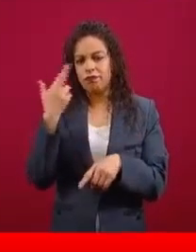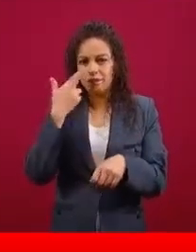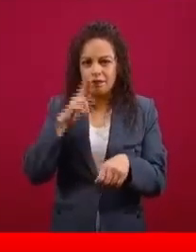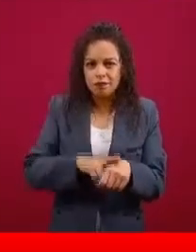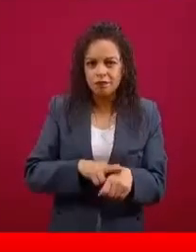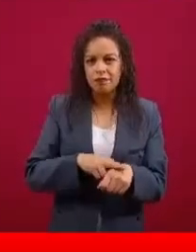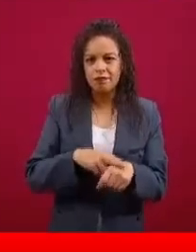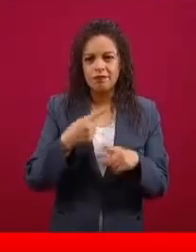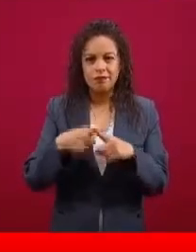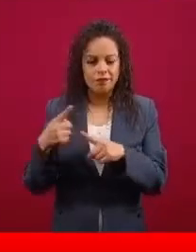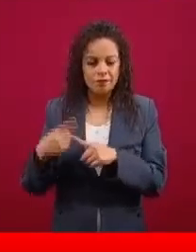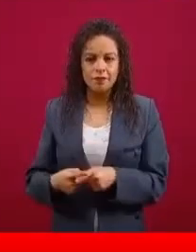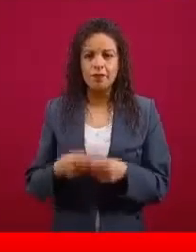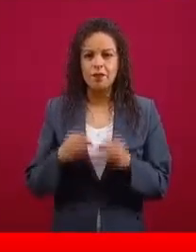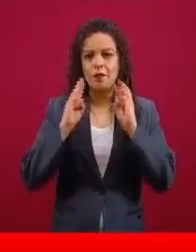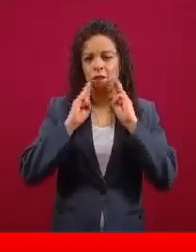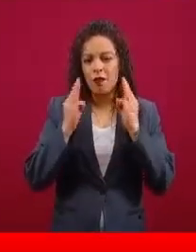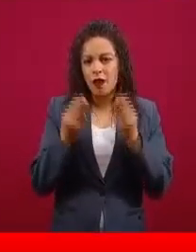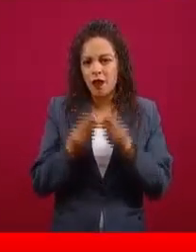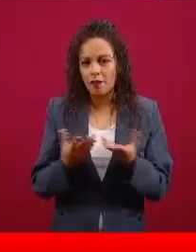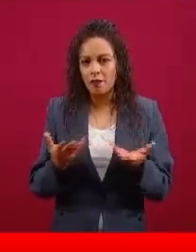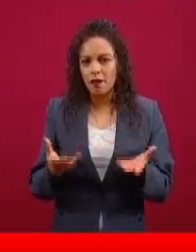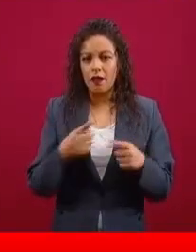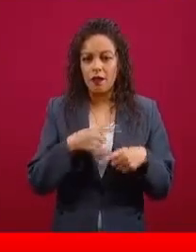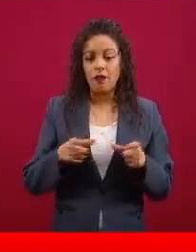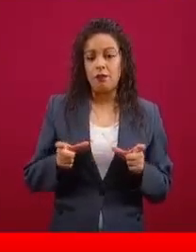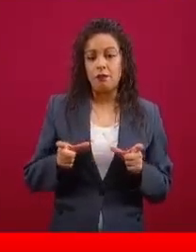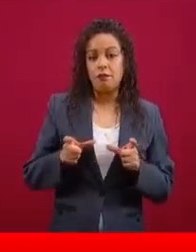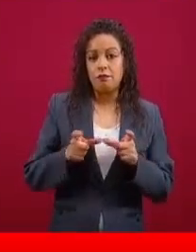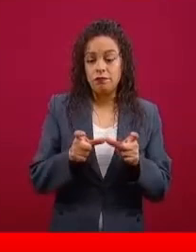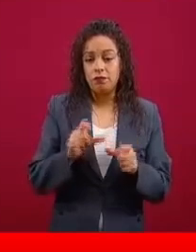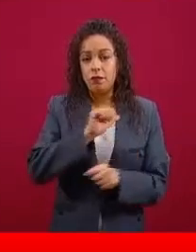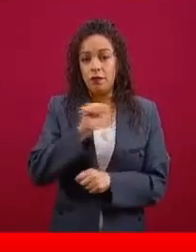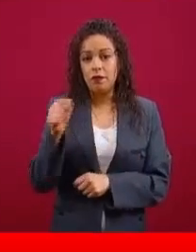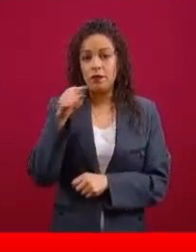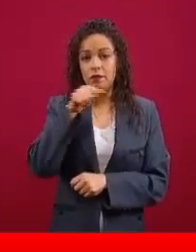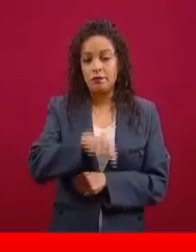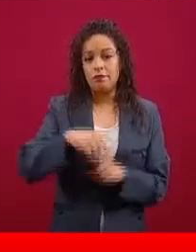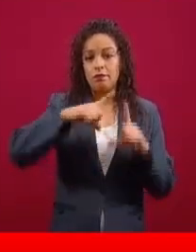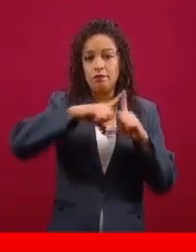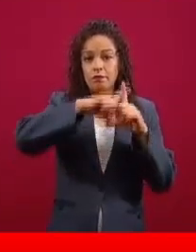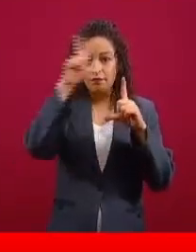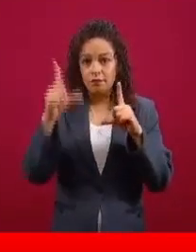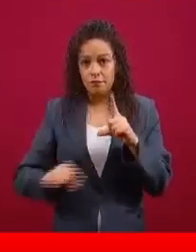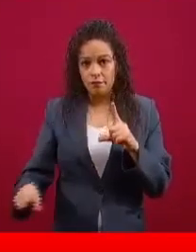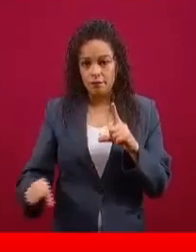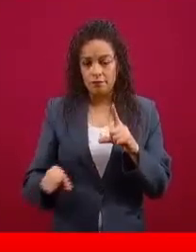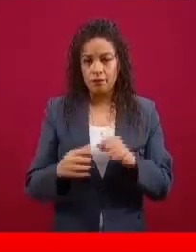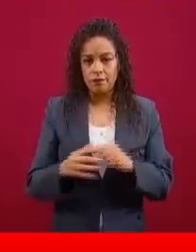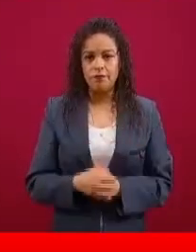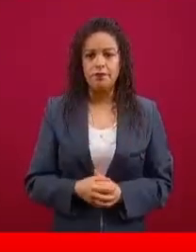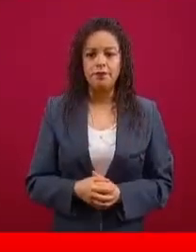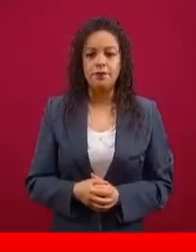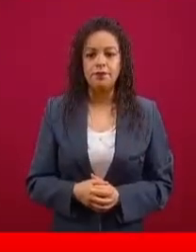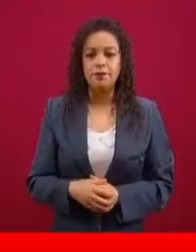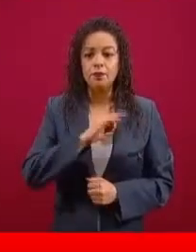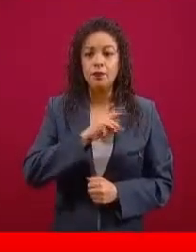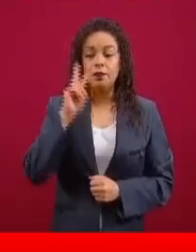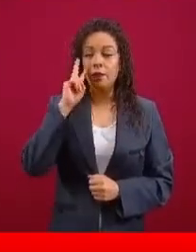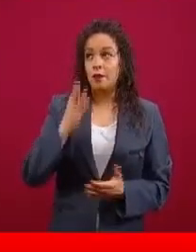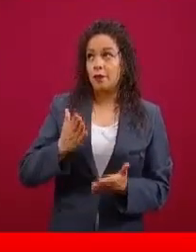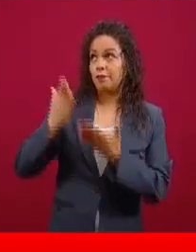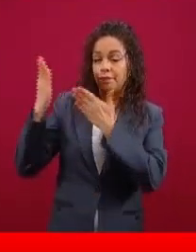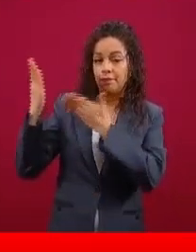está desplegado en todo el territorio nacional por parte de las Fuerzas de Seguridad del Estado. Aquí está el efectivo real